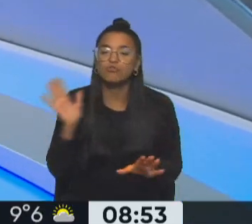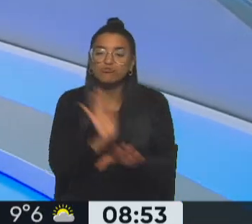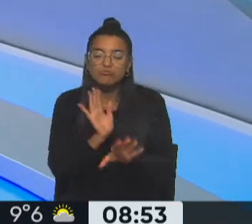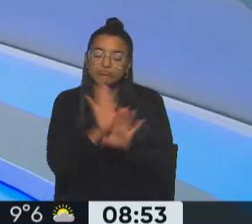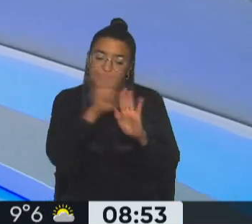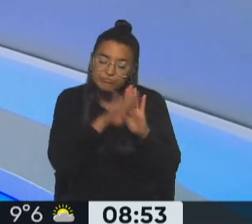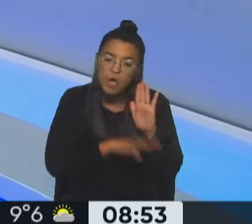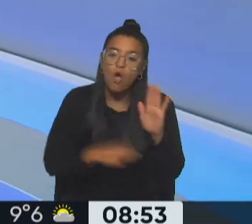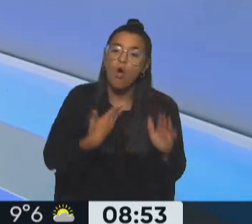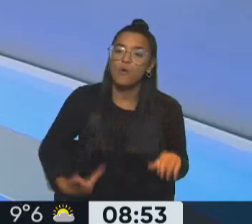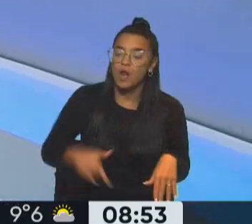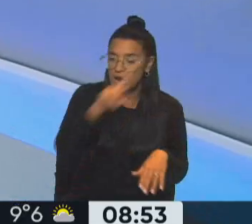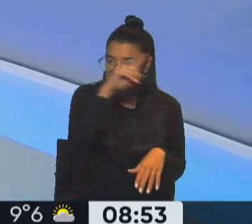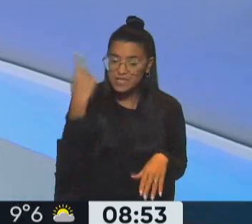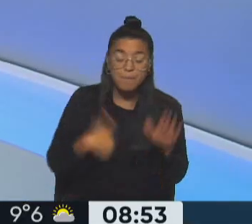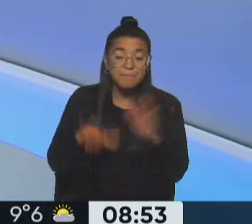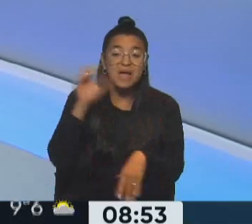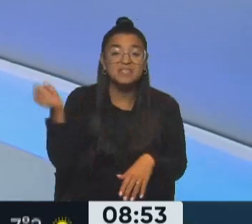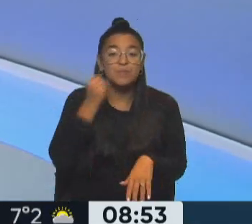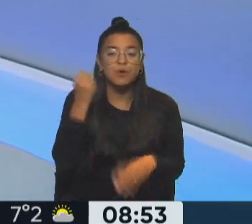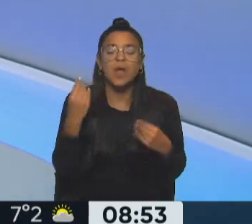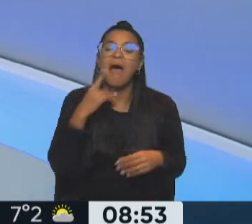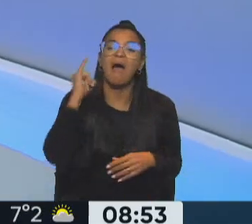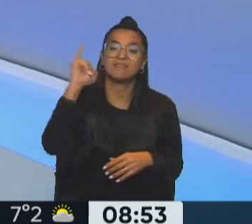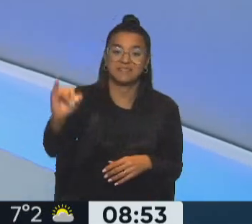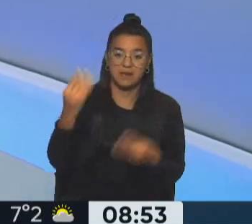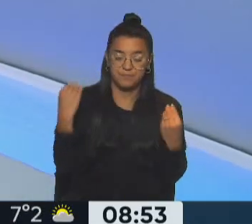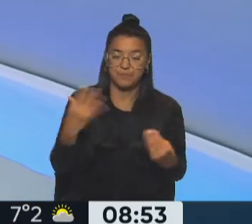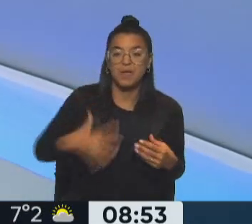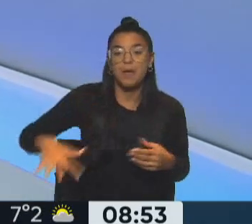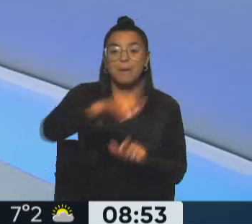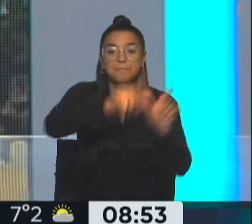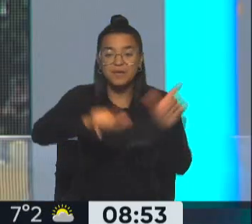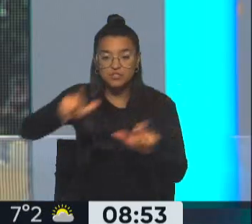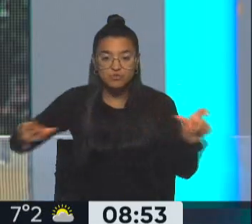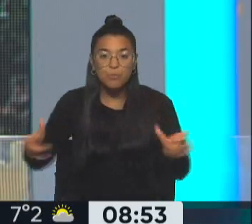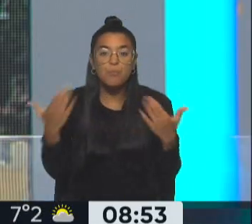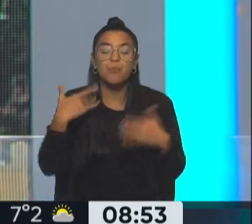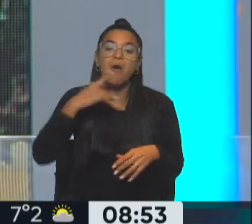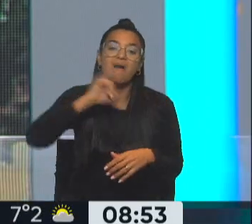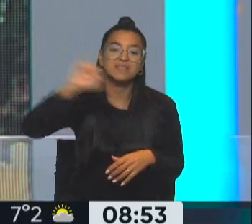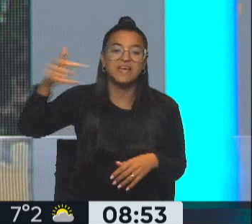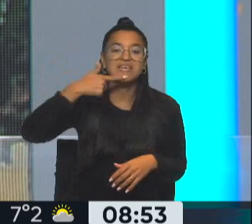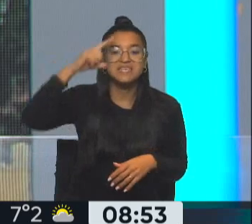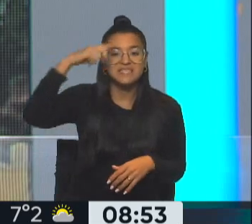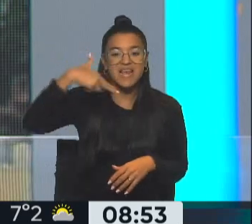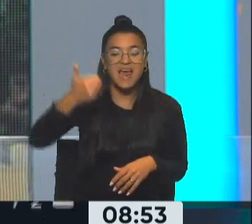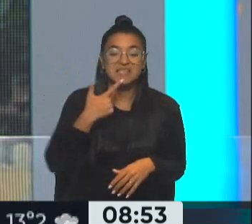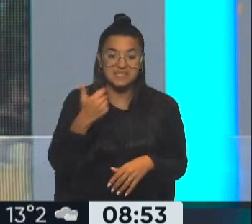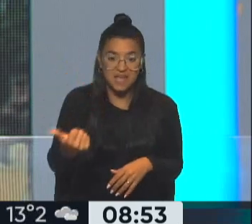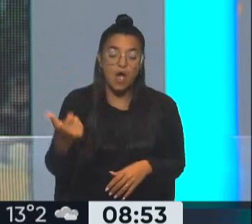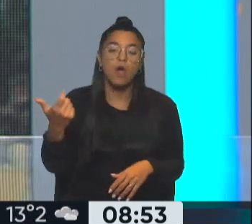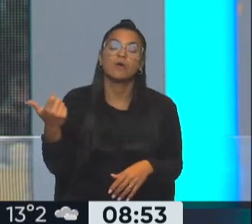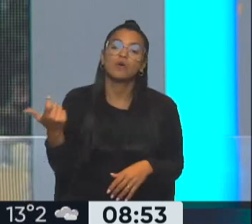dispuestas por el Gobierno Nacional, la más importante es avisar que la población pueda notificar al SENASA, que es nuestro organismo de